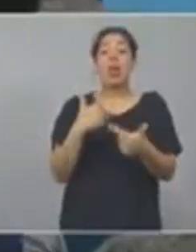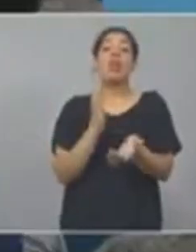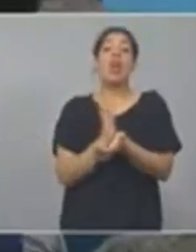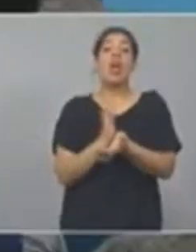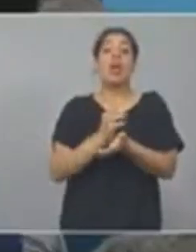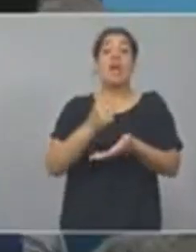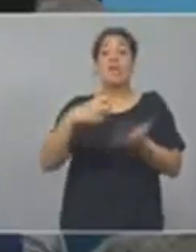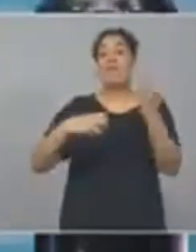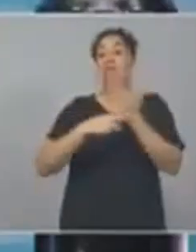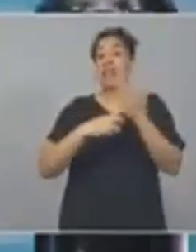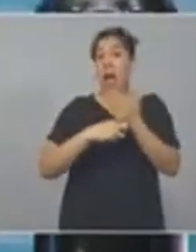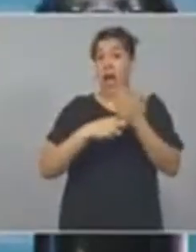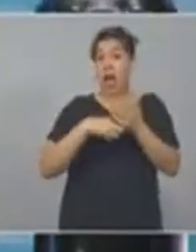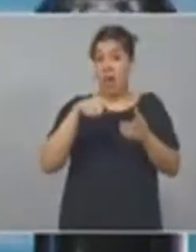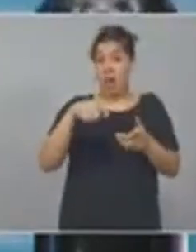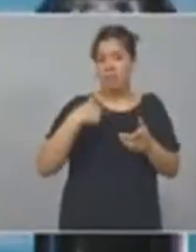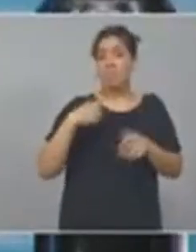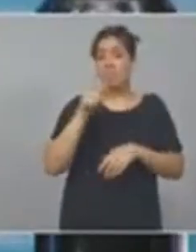mes de mayo.